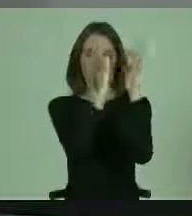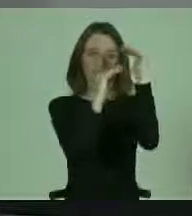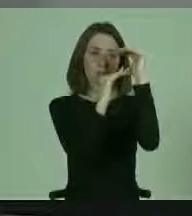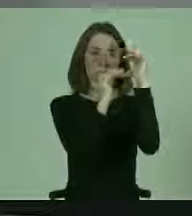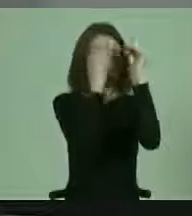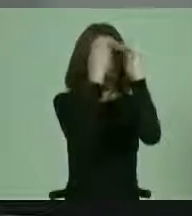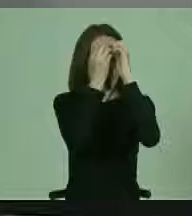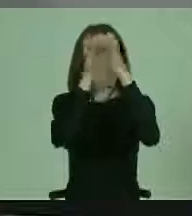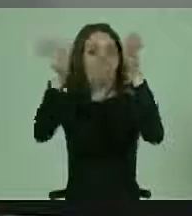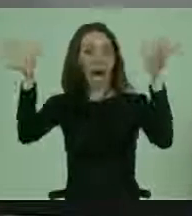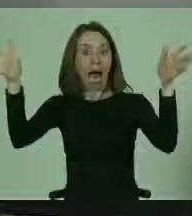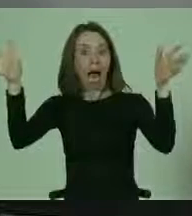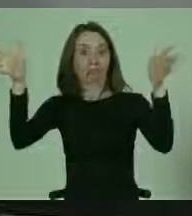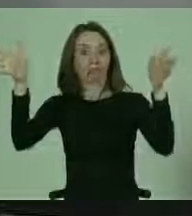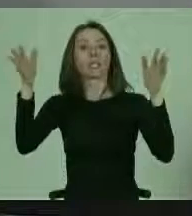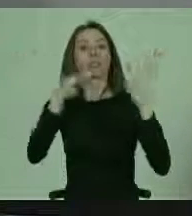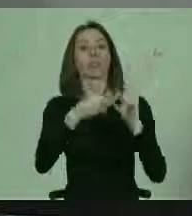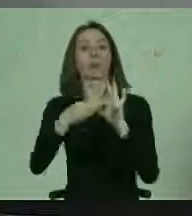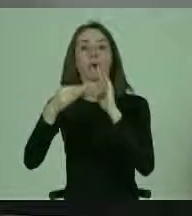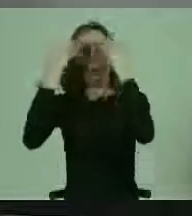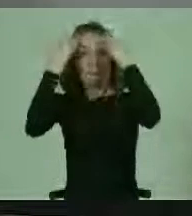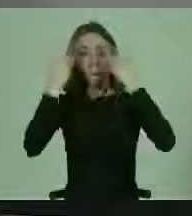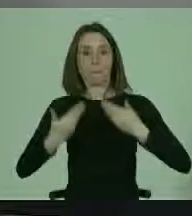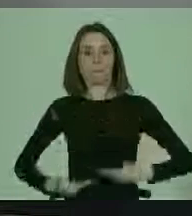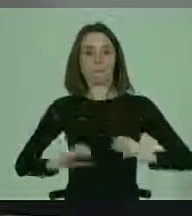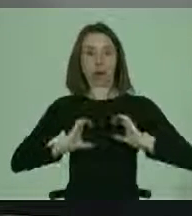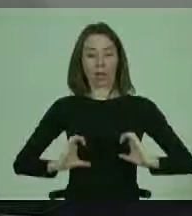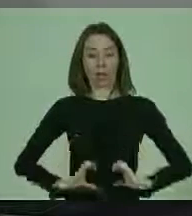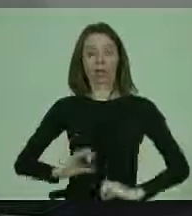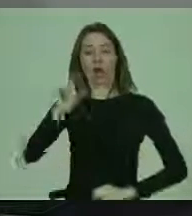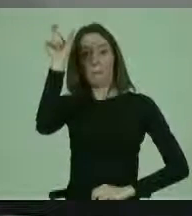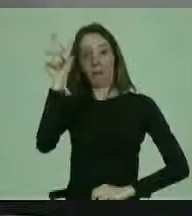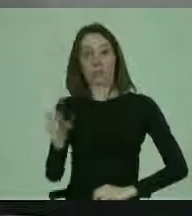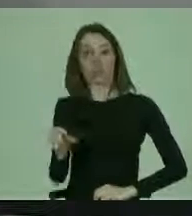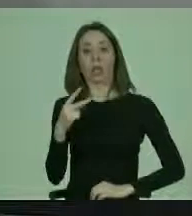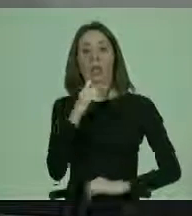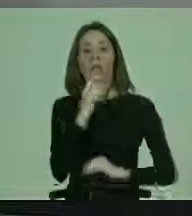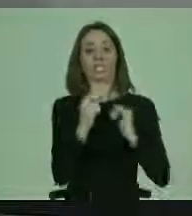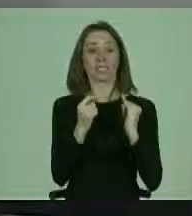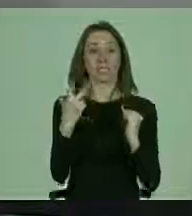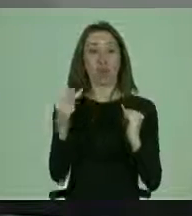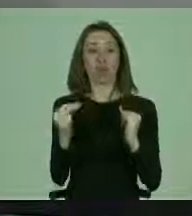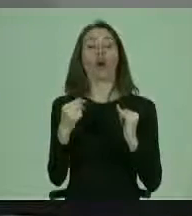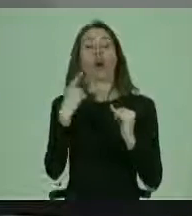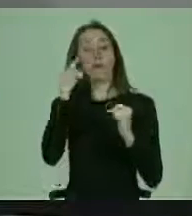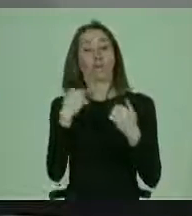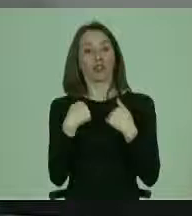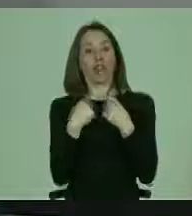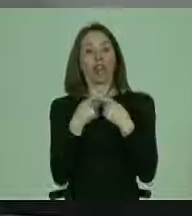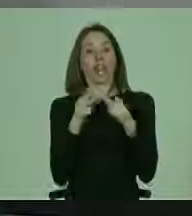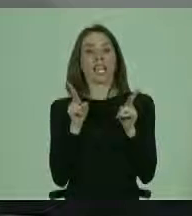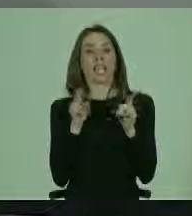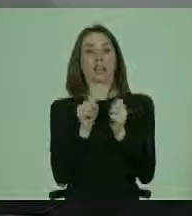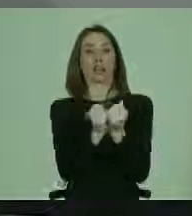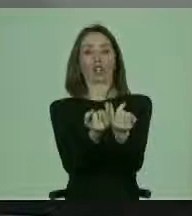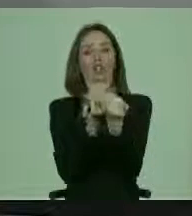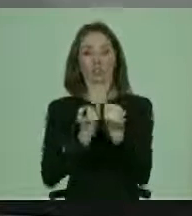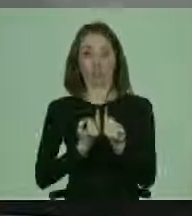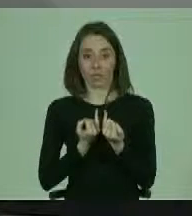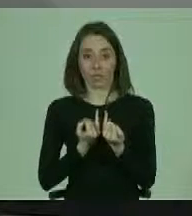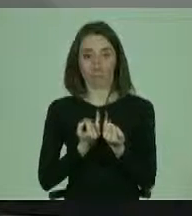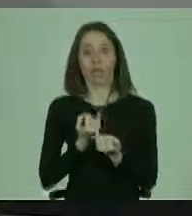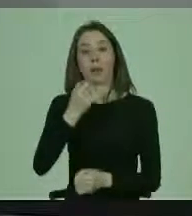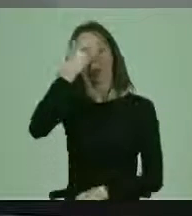Porque nos lleva al tema bioético del consentimiento libre e informado. Y qué duda cabe que una persona con